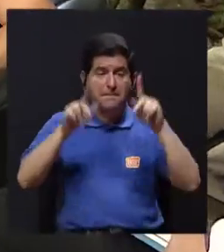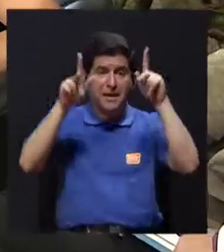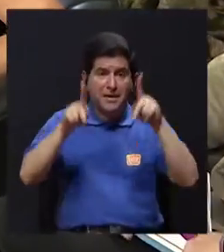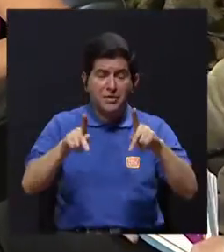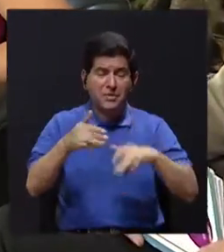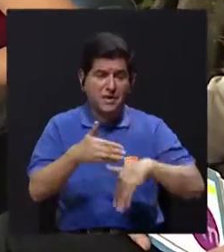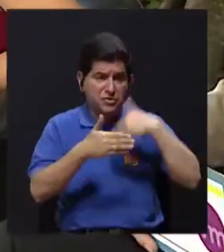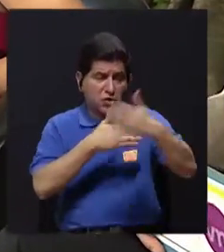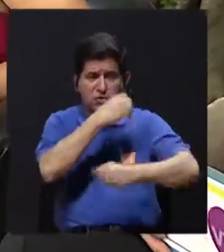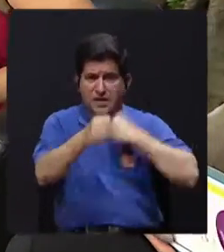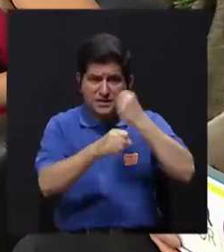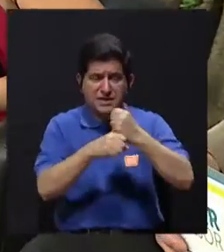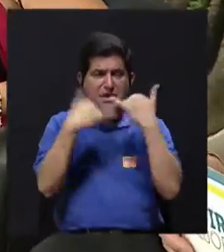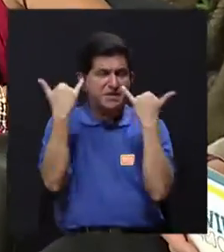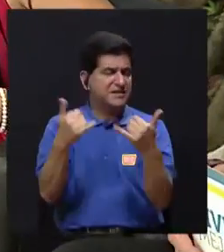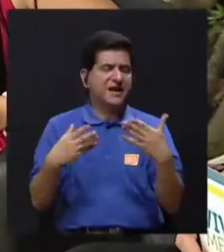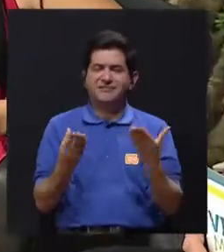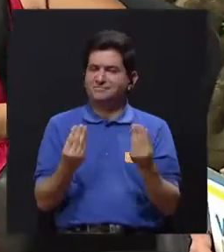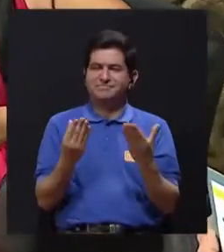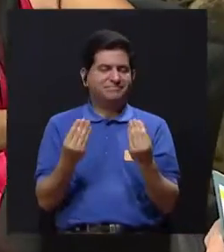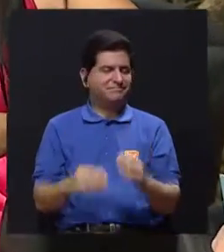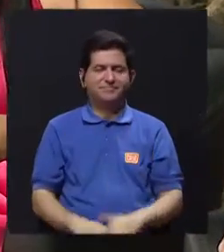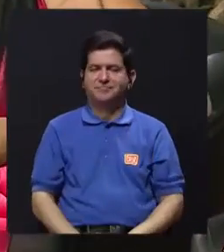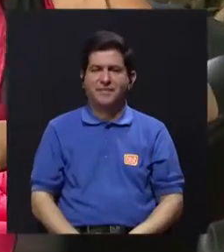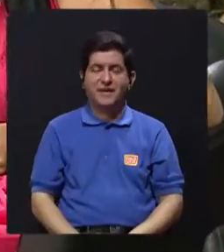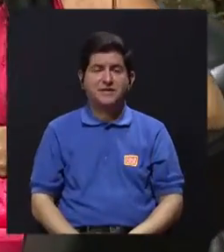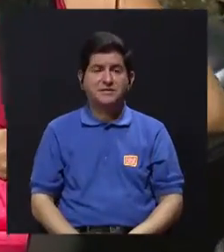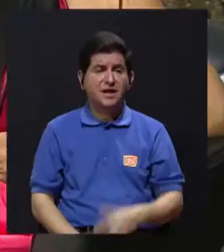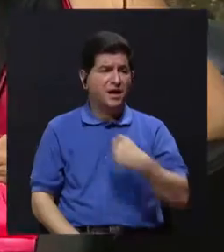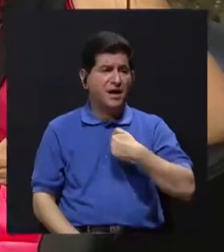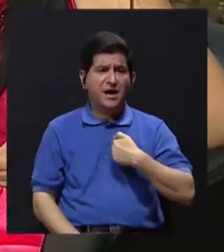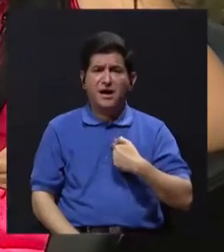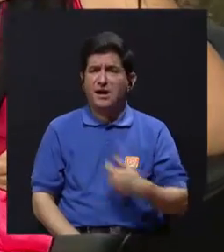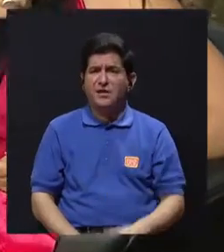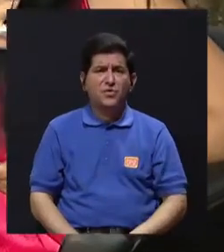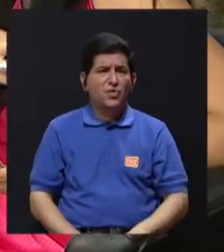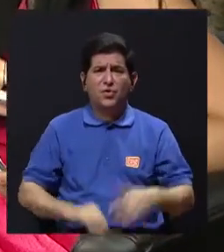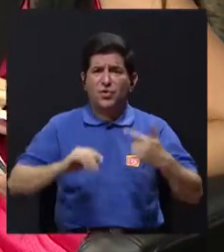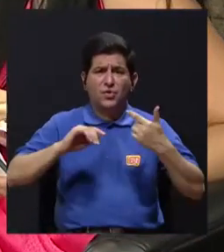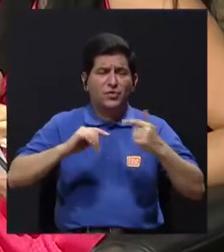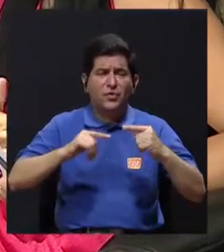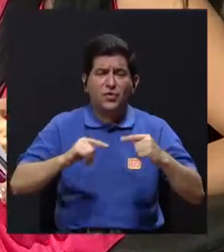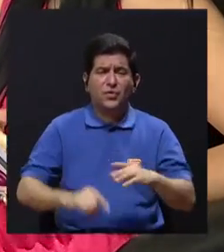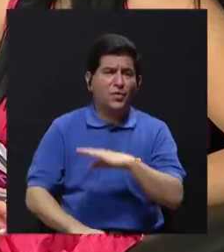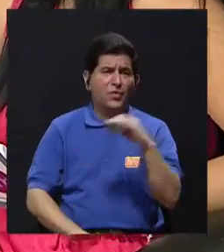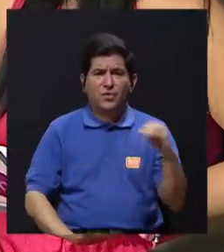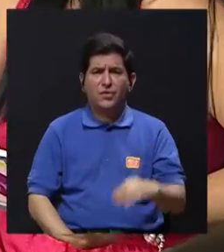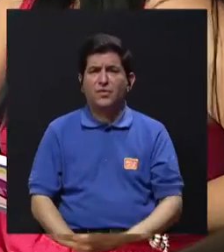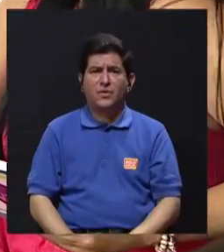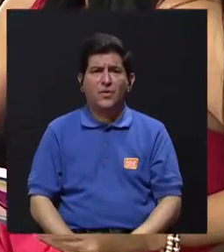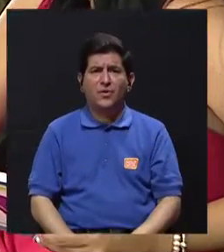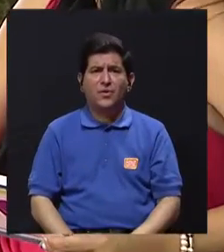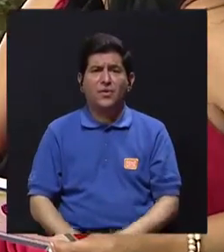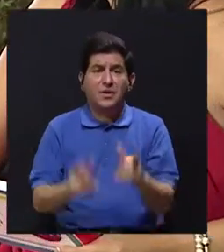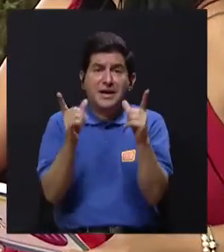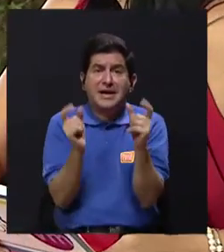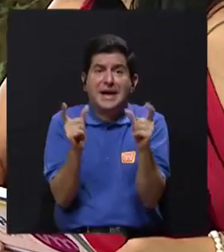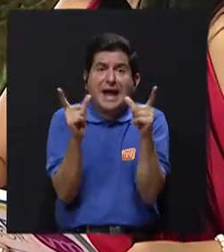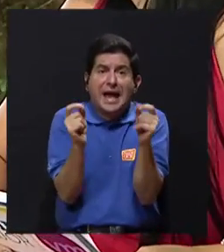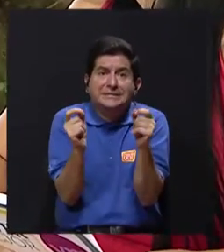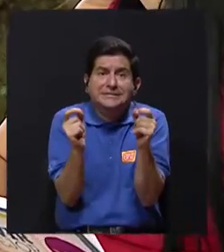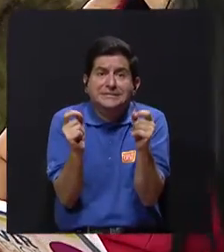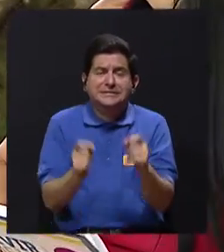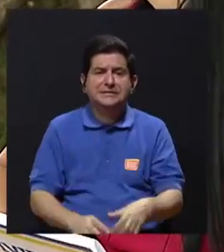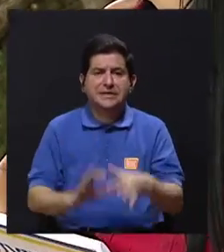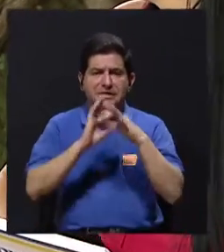Sin embargo, las personas después de cierta edad, ya ese no es el temor. El temor es a no tener dolor, el temor es a no tener un cáncer,